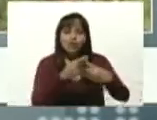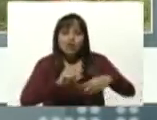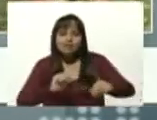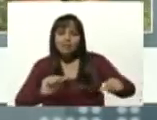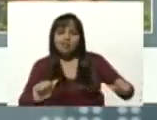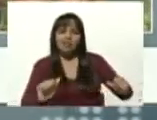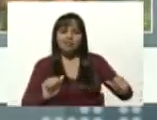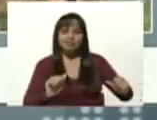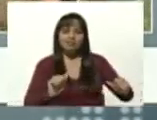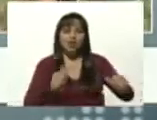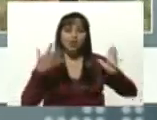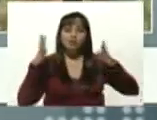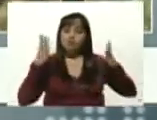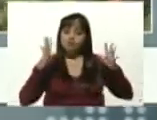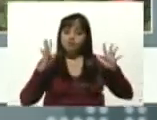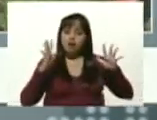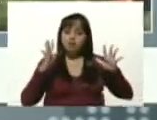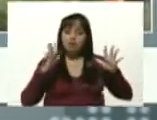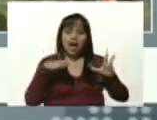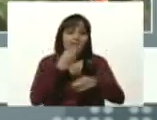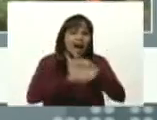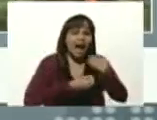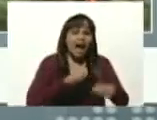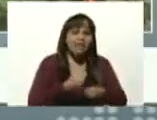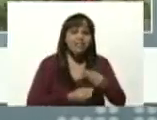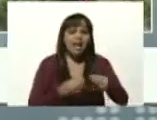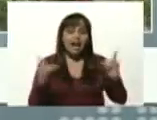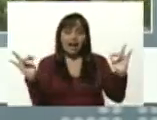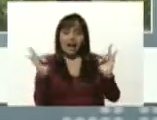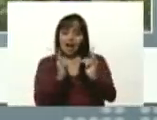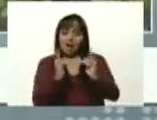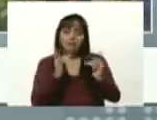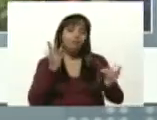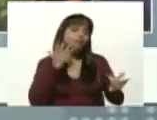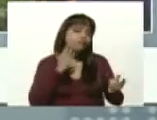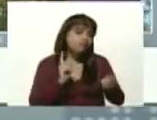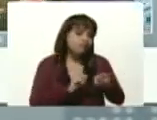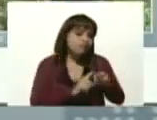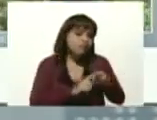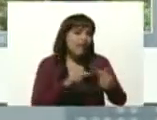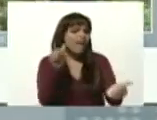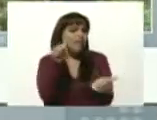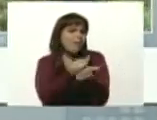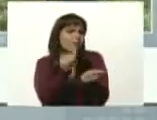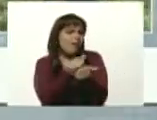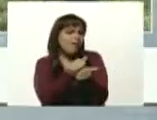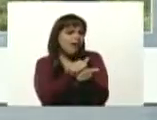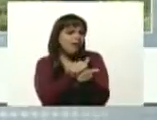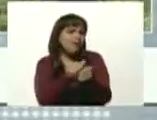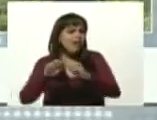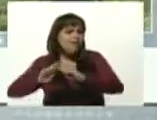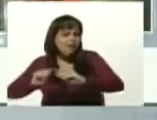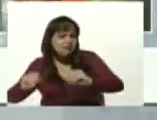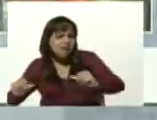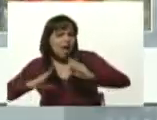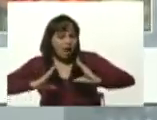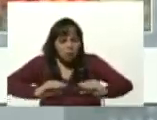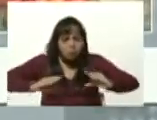con sus manos, hacían sus camas, de piedra, de tierra,